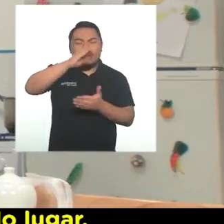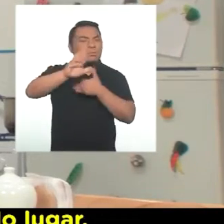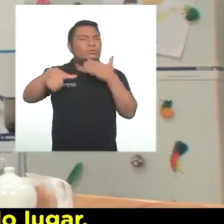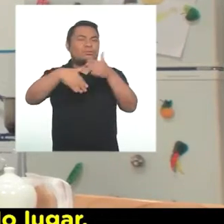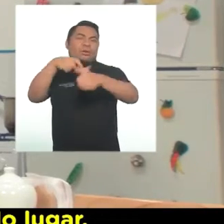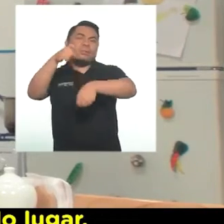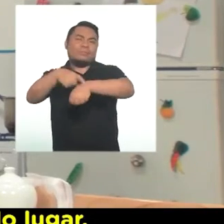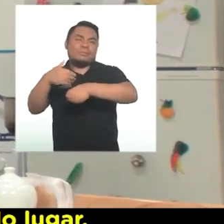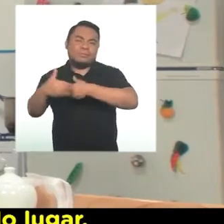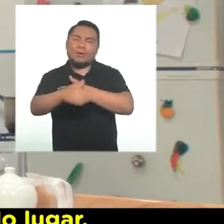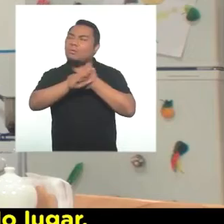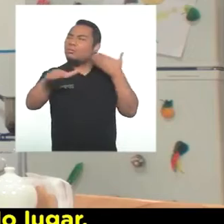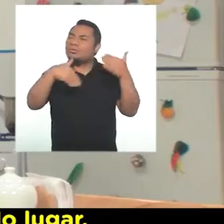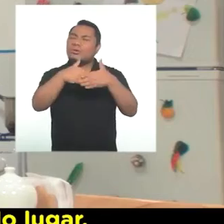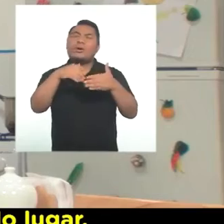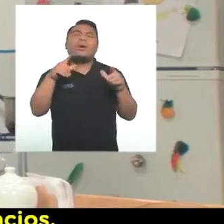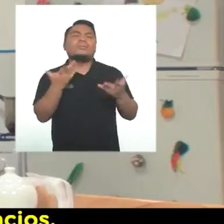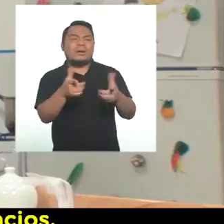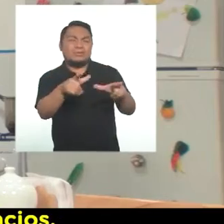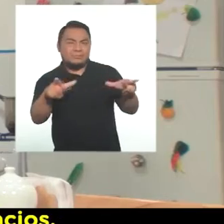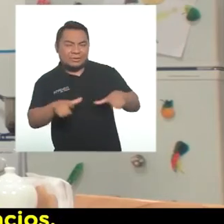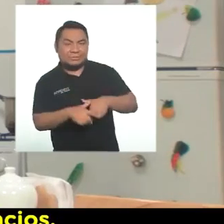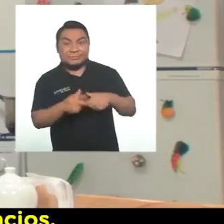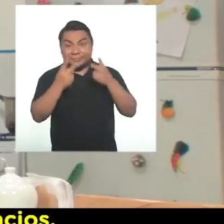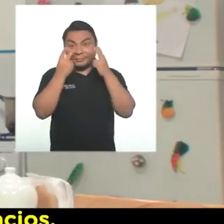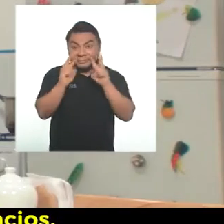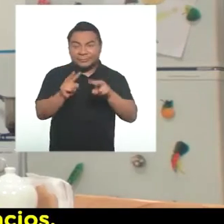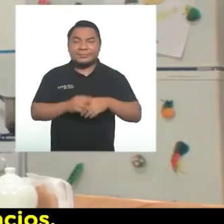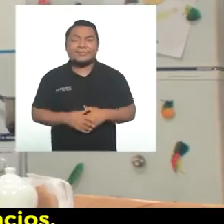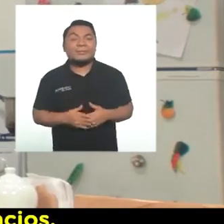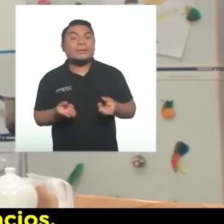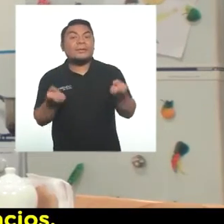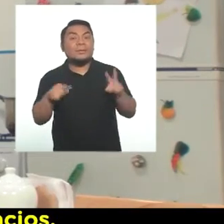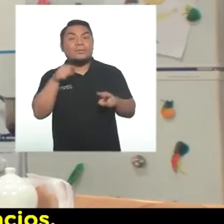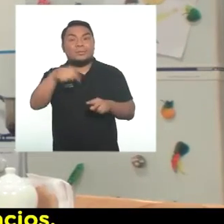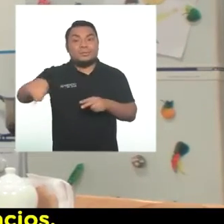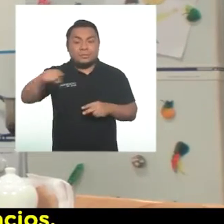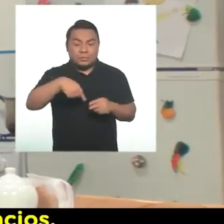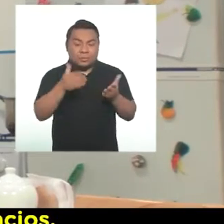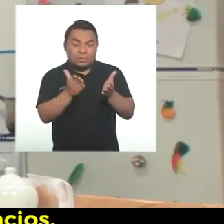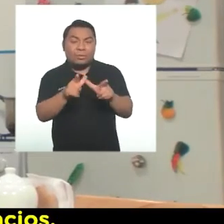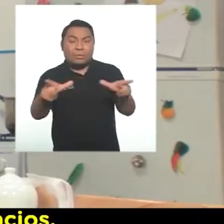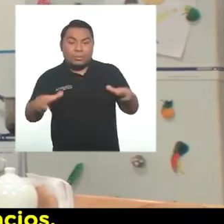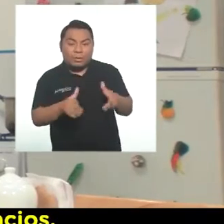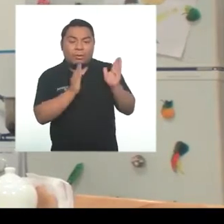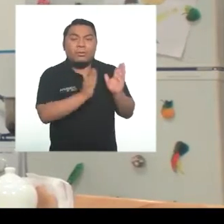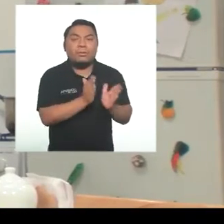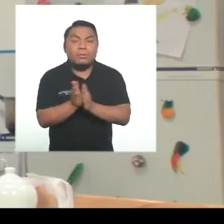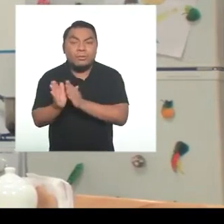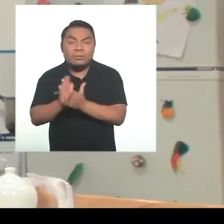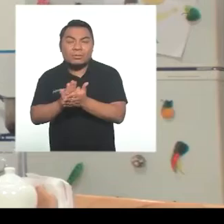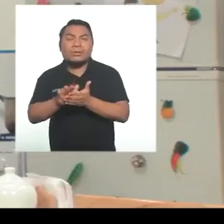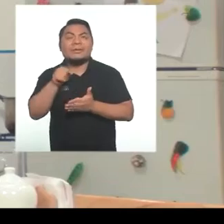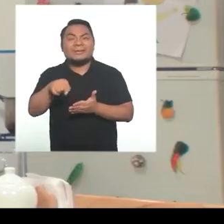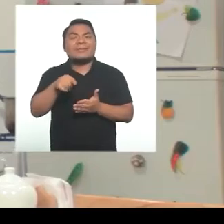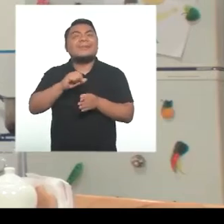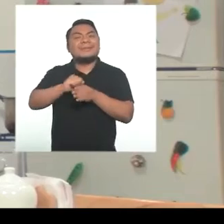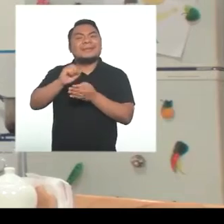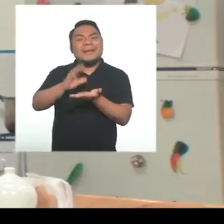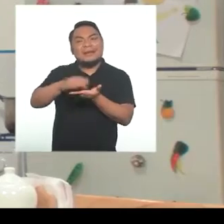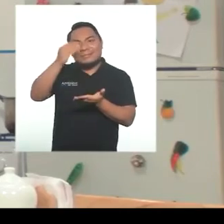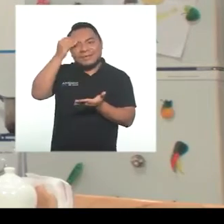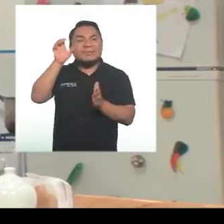en todo momento y en todo lugar. Veamos. Cuando ordenamos nuestros espacios, estamos practicando lo